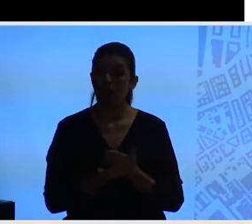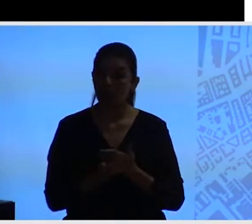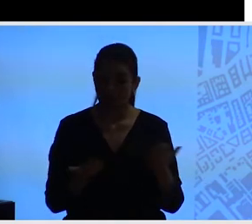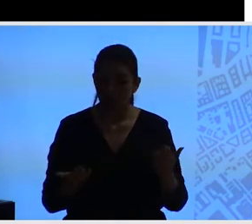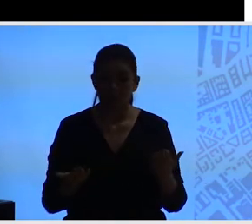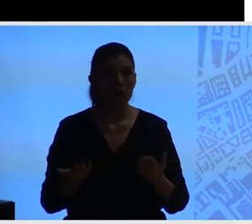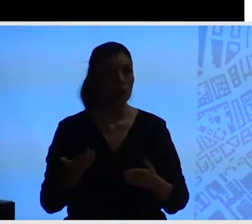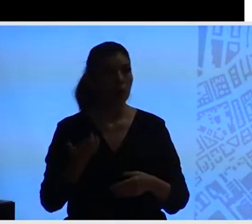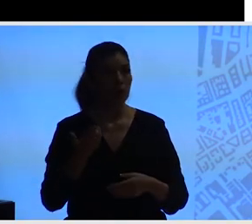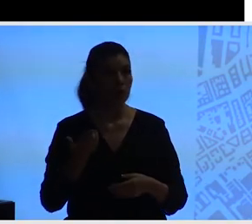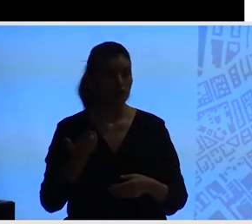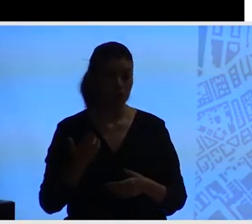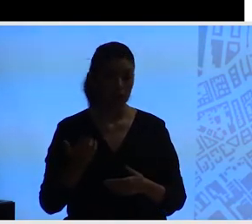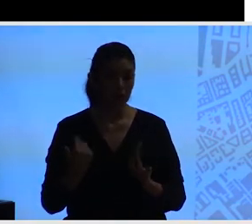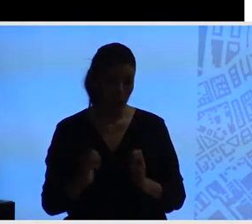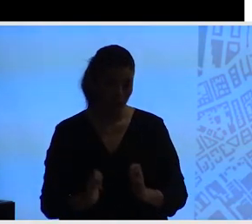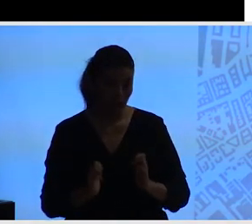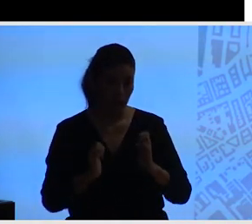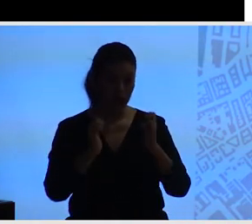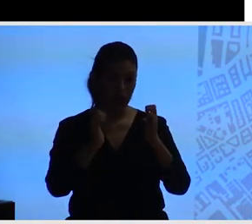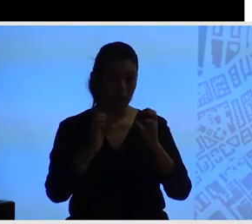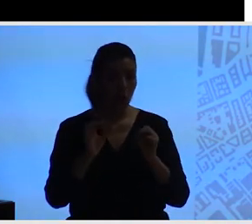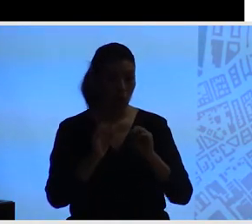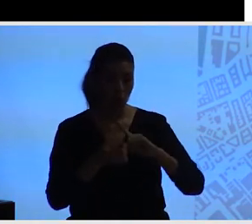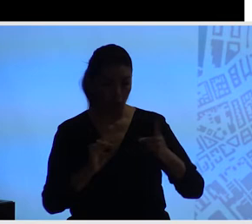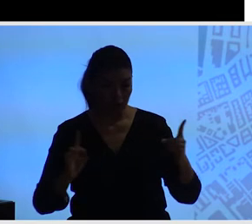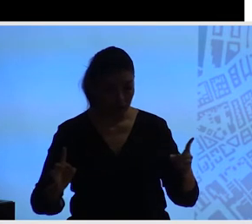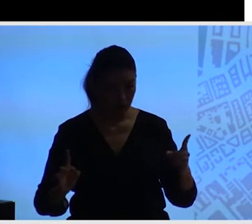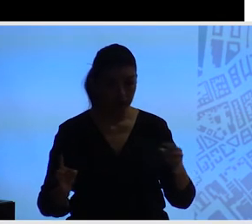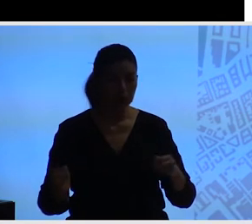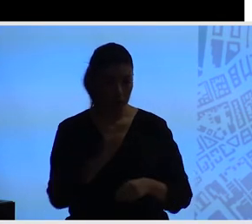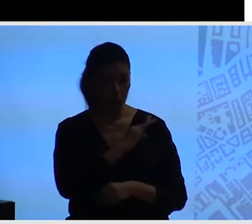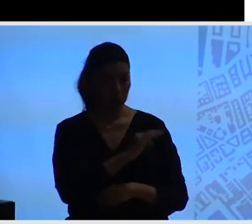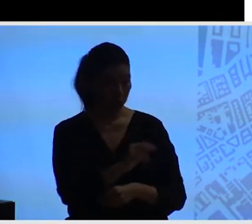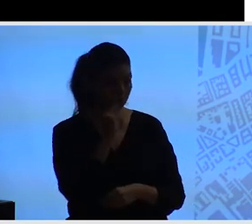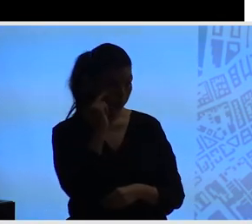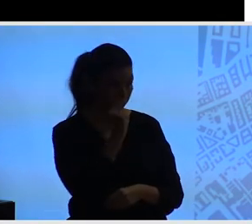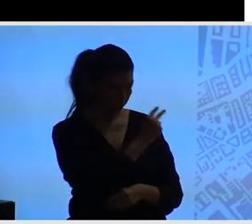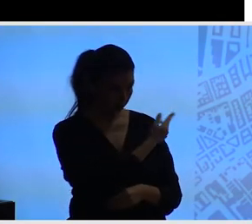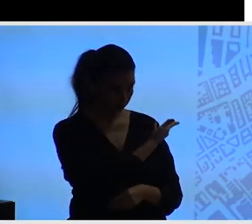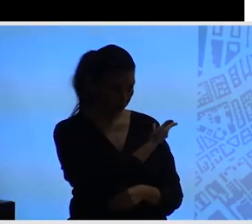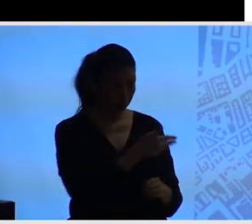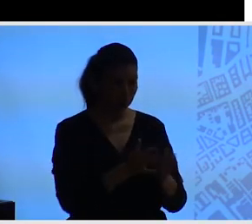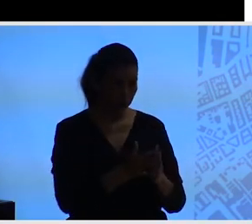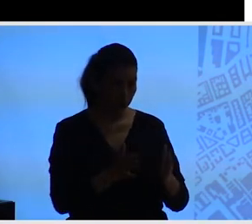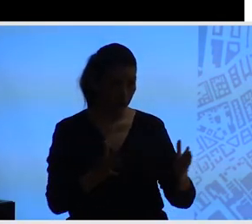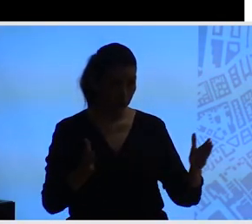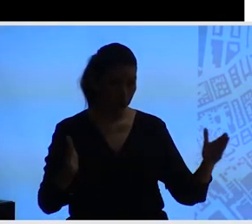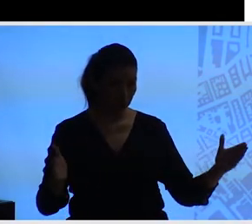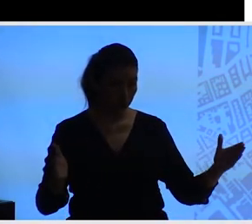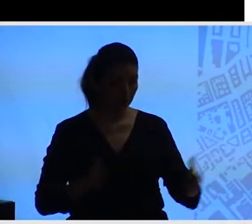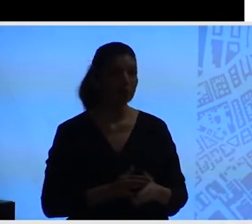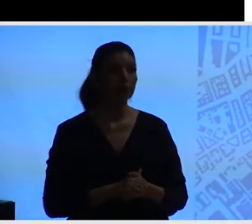de la infraestructura. Esos son algunos de los diagramas que muestran la expansión de los proyectos de